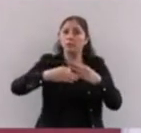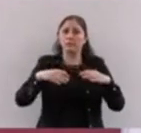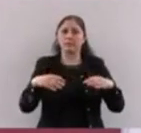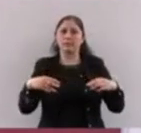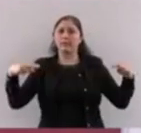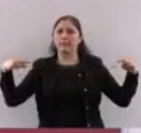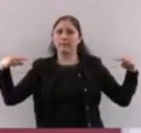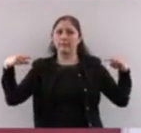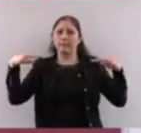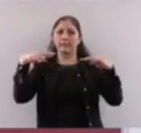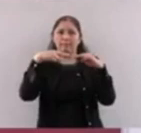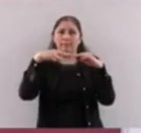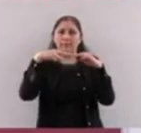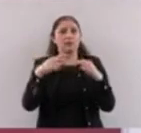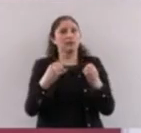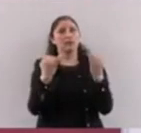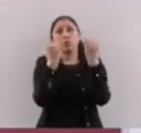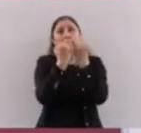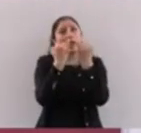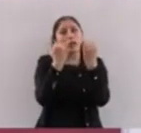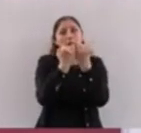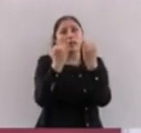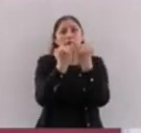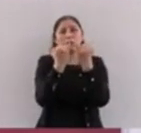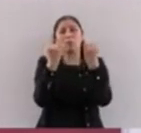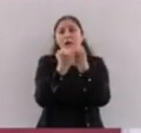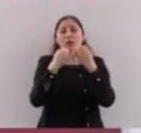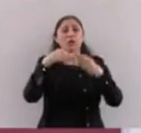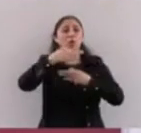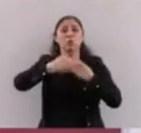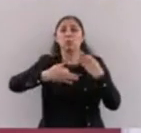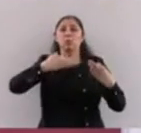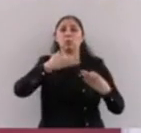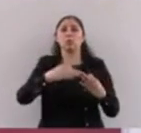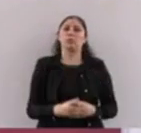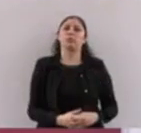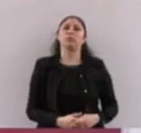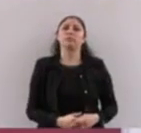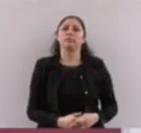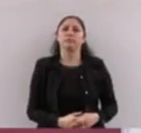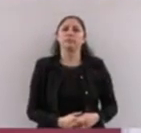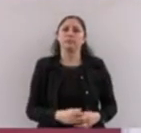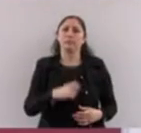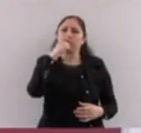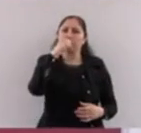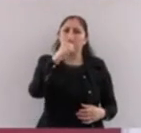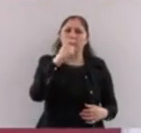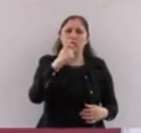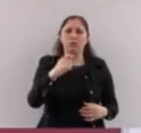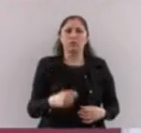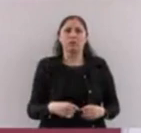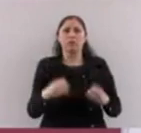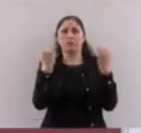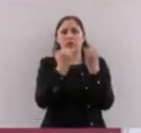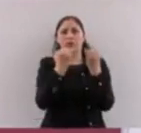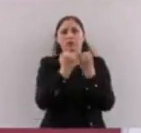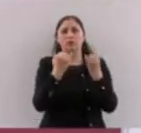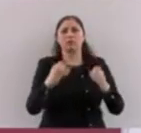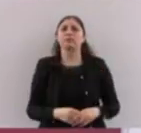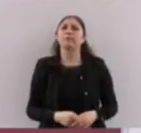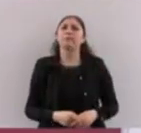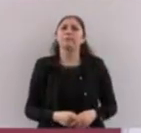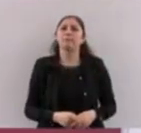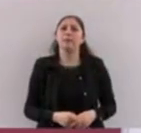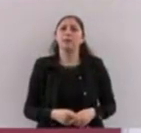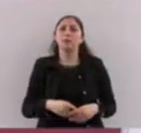servicio público es para el que está en el cargo y no es así. Entonces, hemos trabajado con